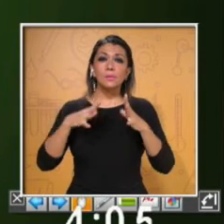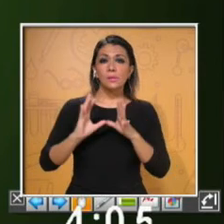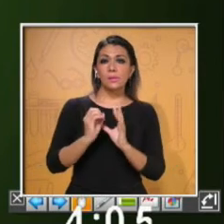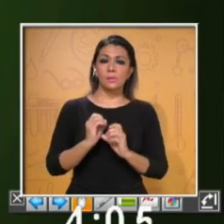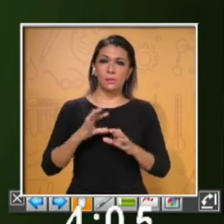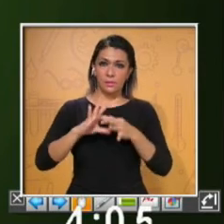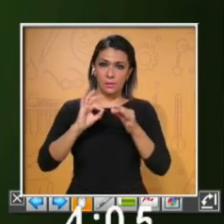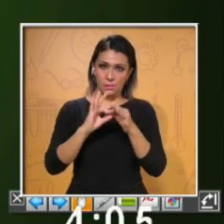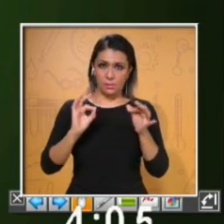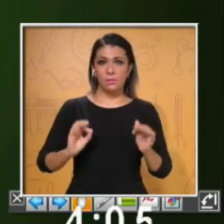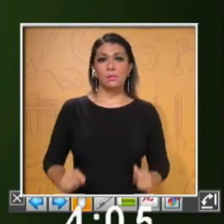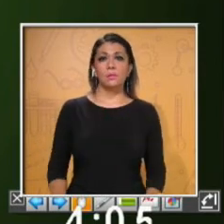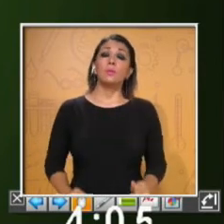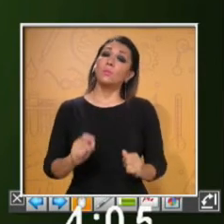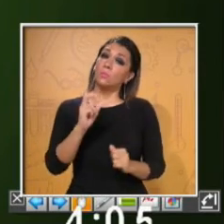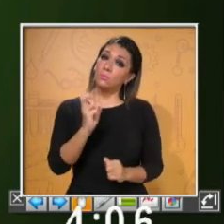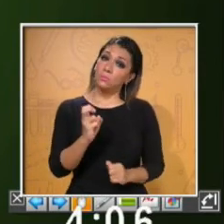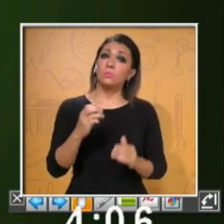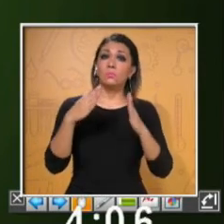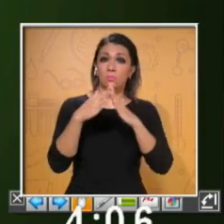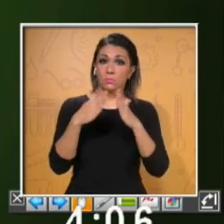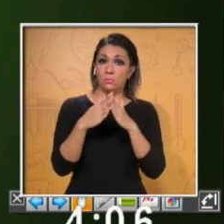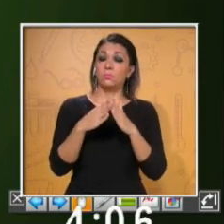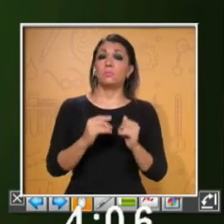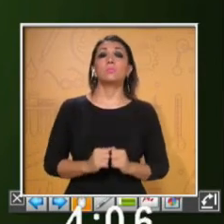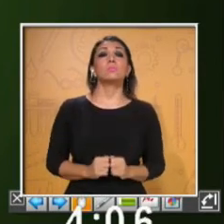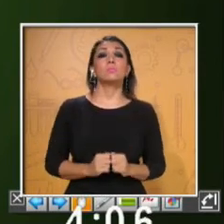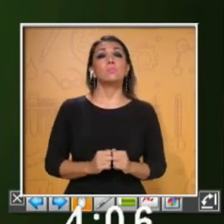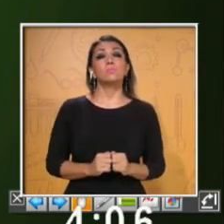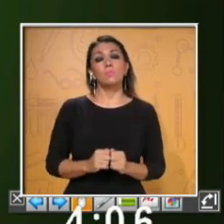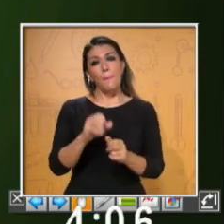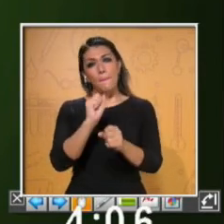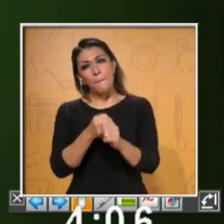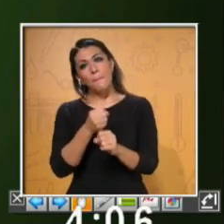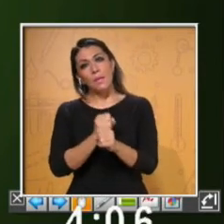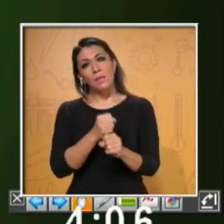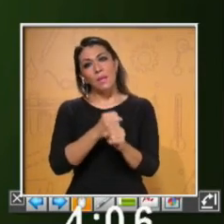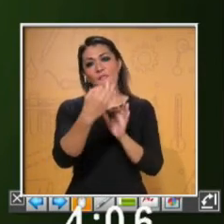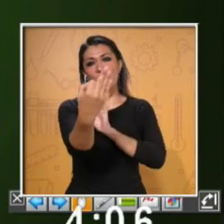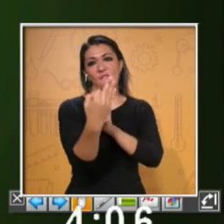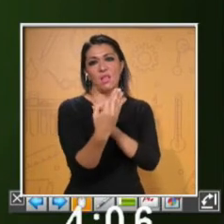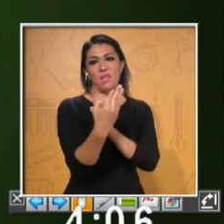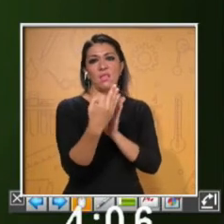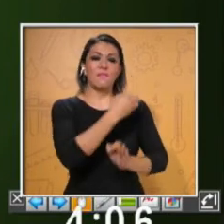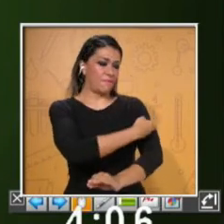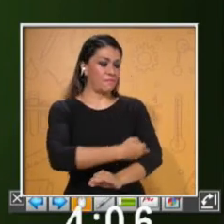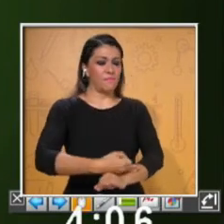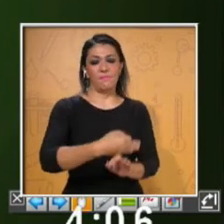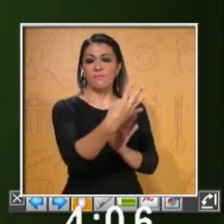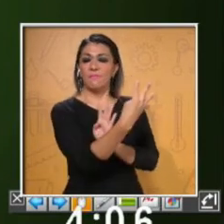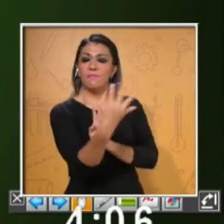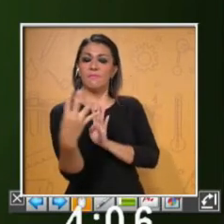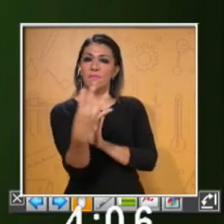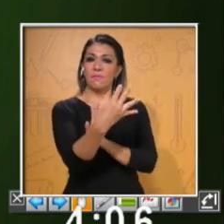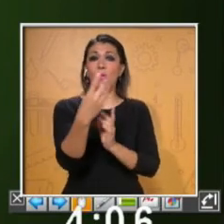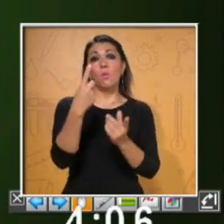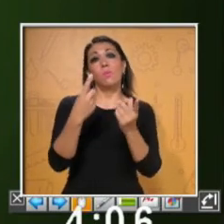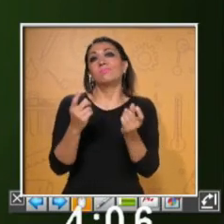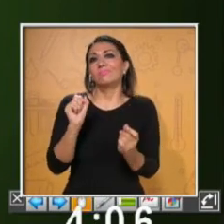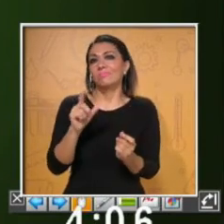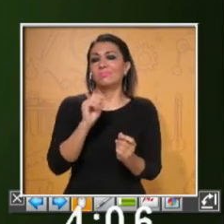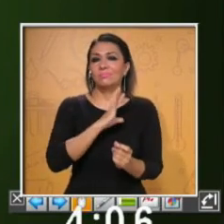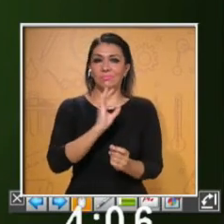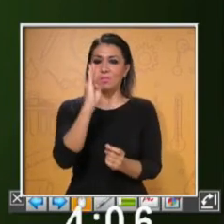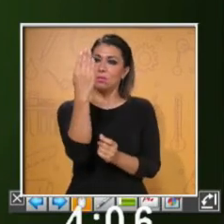Lo que implica que en casita te va a tocar ensayar en frente de tu familia, o por lo menos delante del espejo,